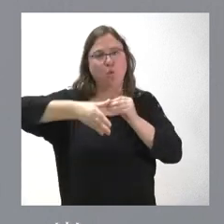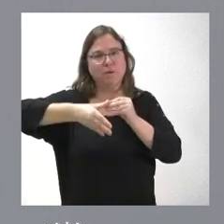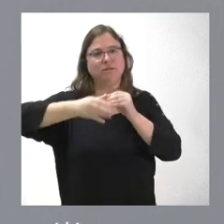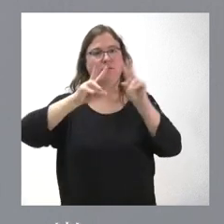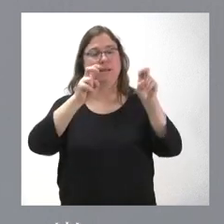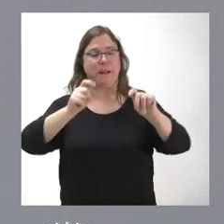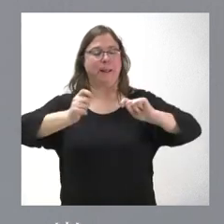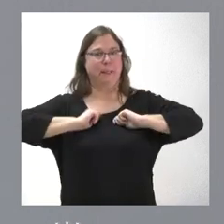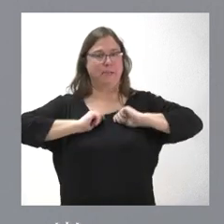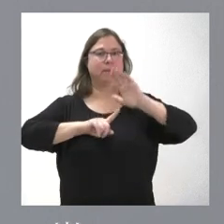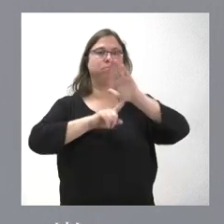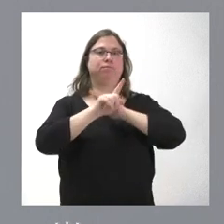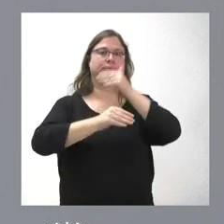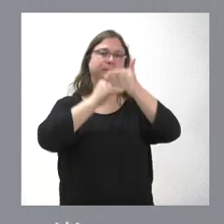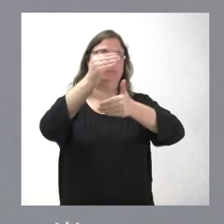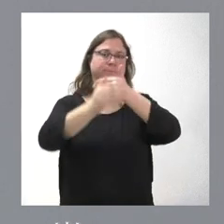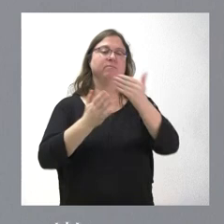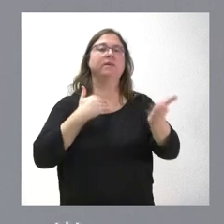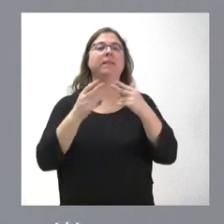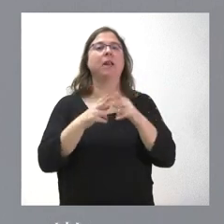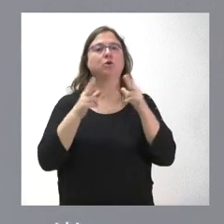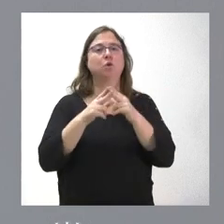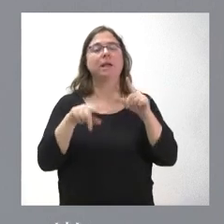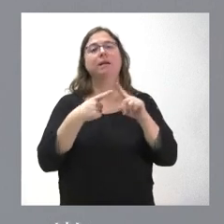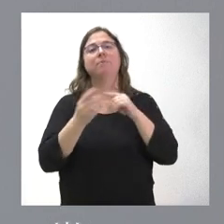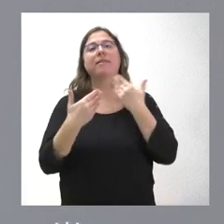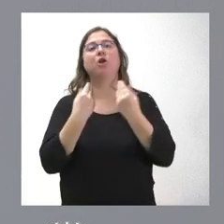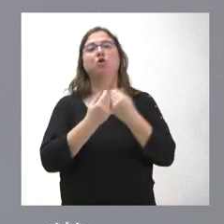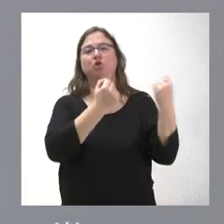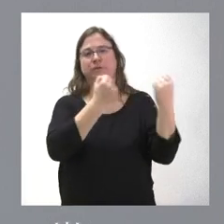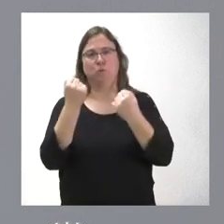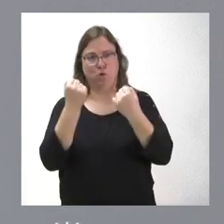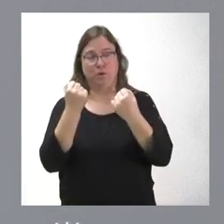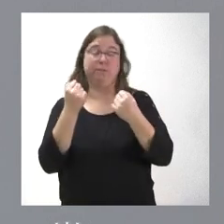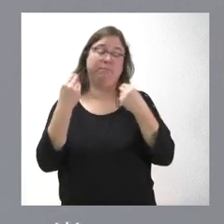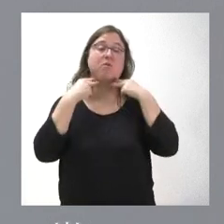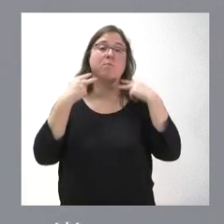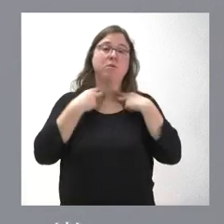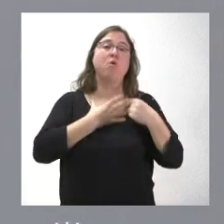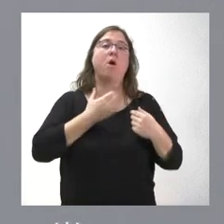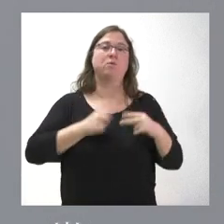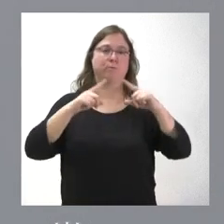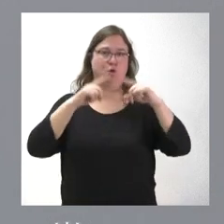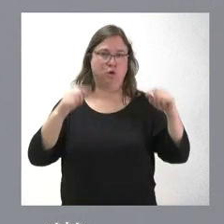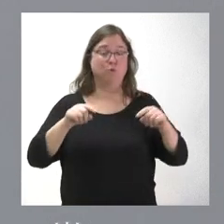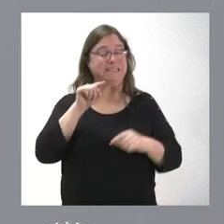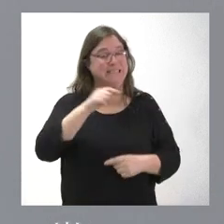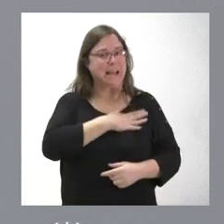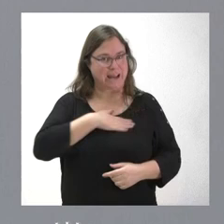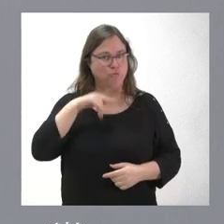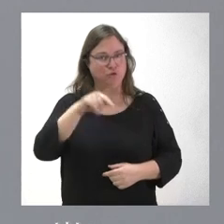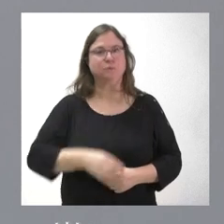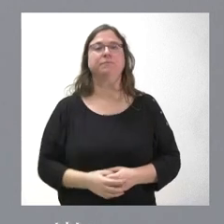que nos permitan seguir avanzando en el ámbito del diálogo social y del diálogo también con las instituciones tanto con la Diputación como con el Ayuntamiento de Segovia, que ese es nuestro deseo.